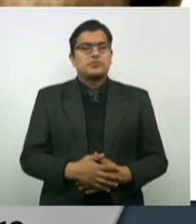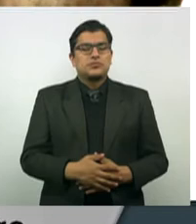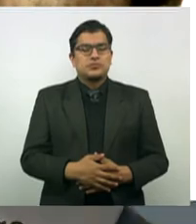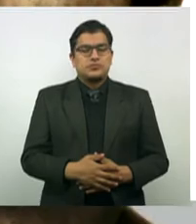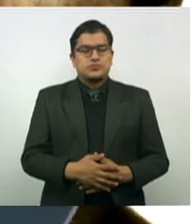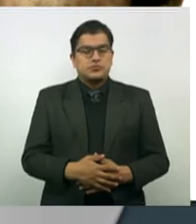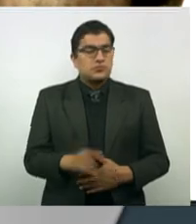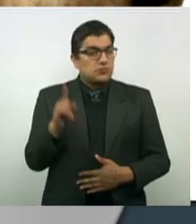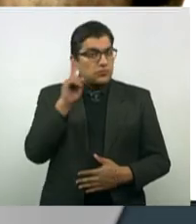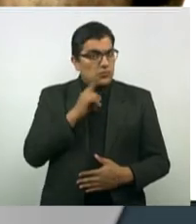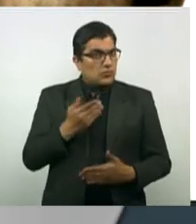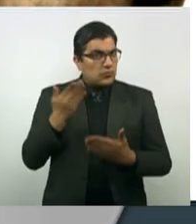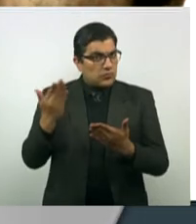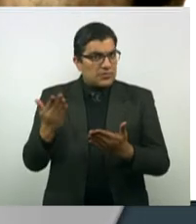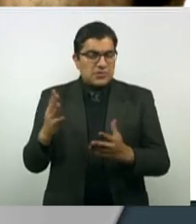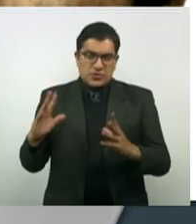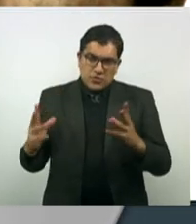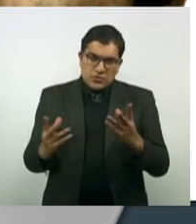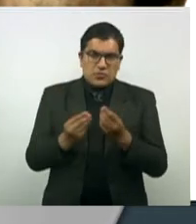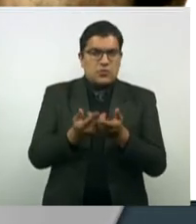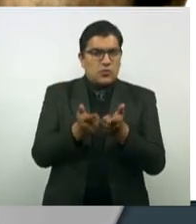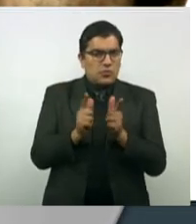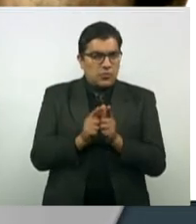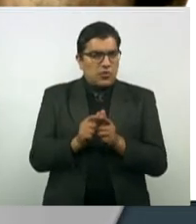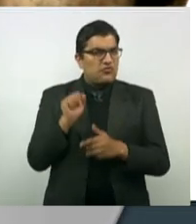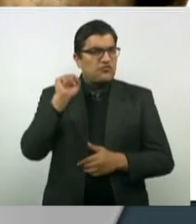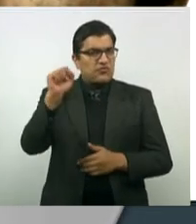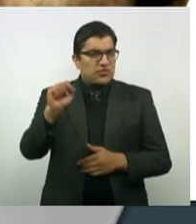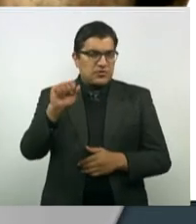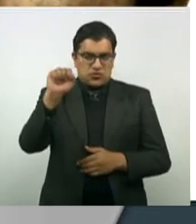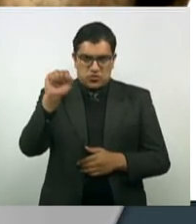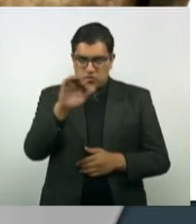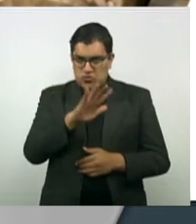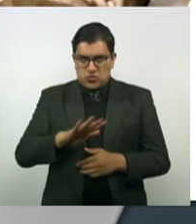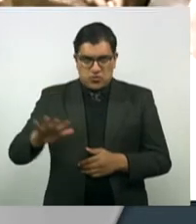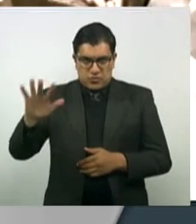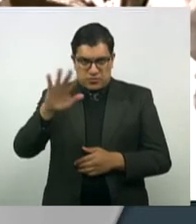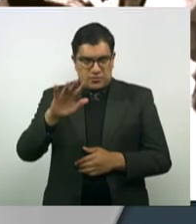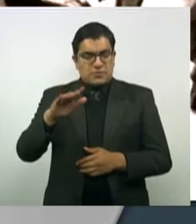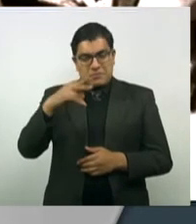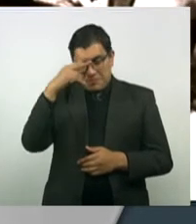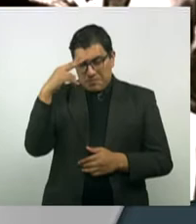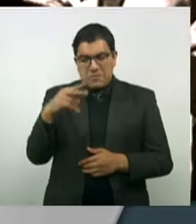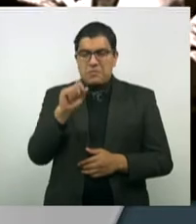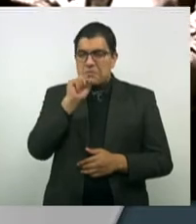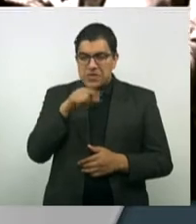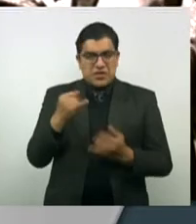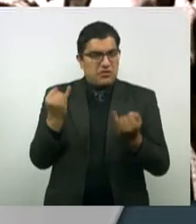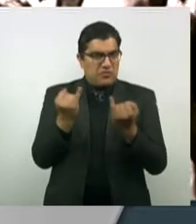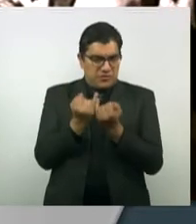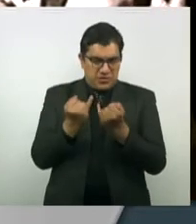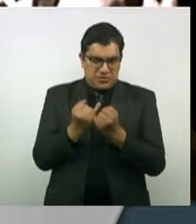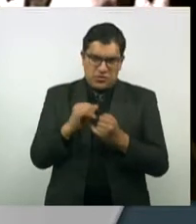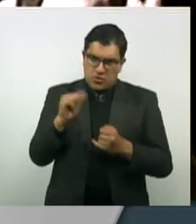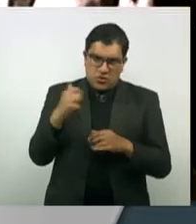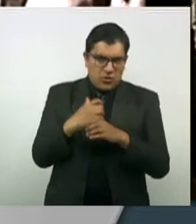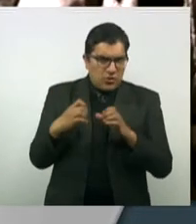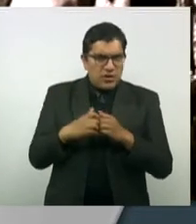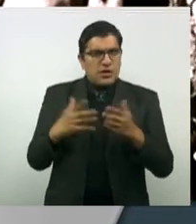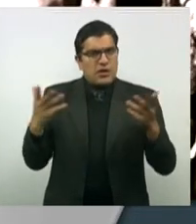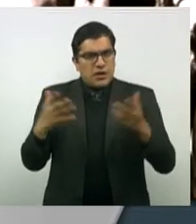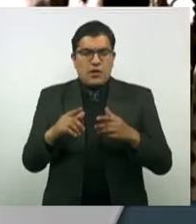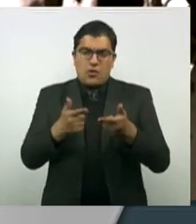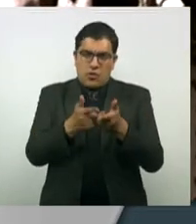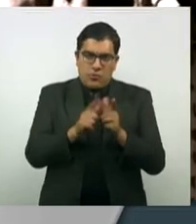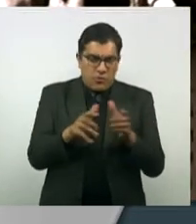Ella formó parte del Partido Socialista del Sureste y, pues entre otras cosas, creó una liga de